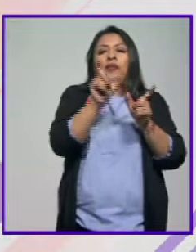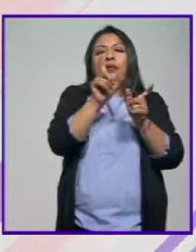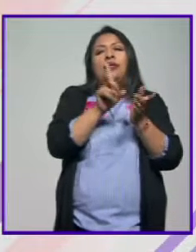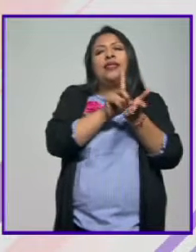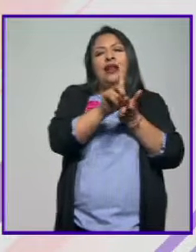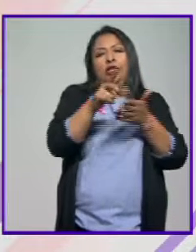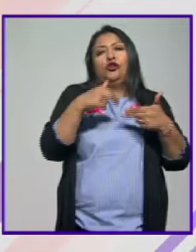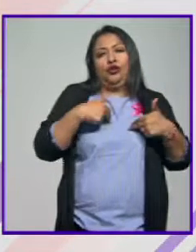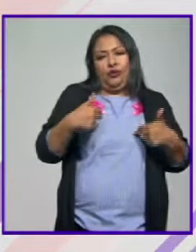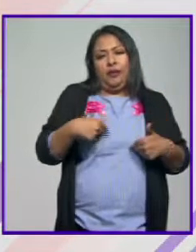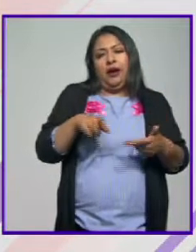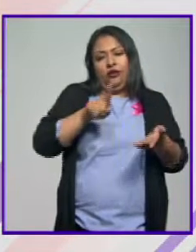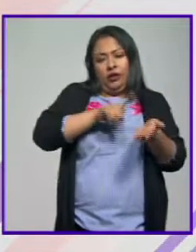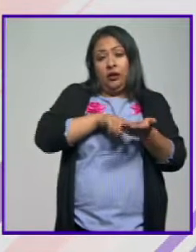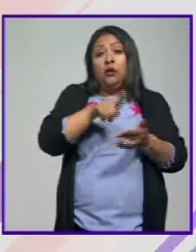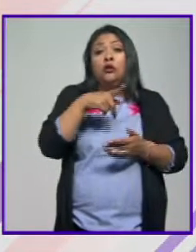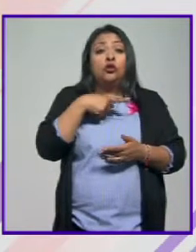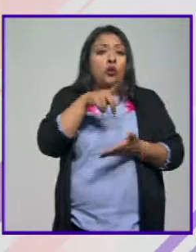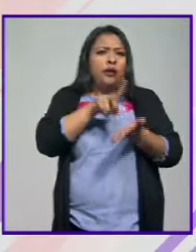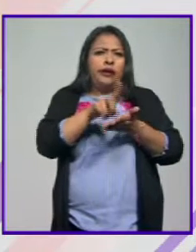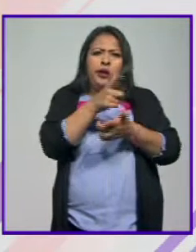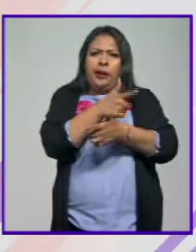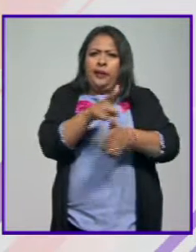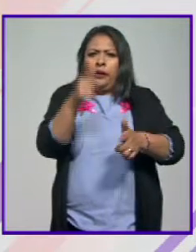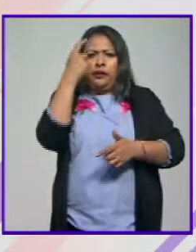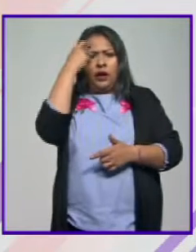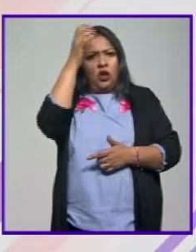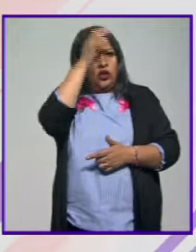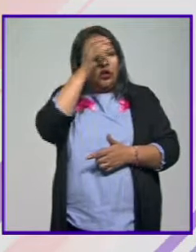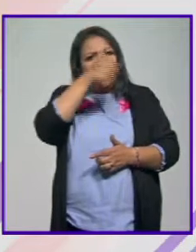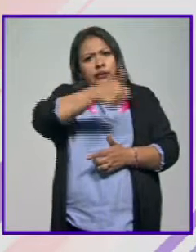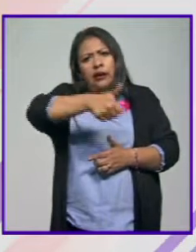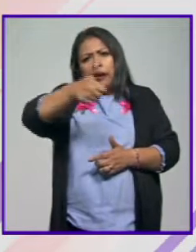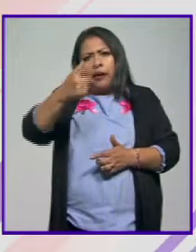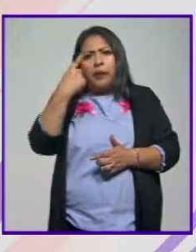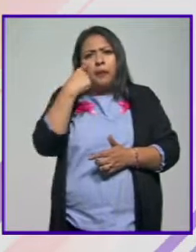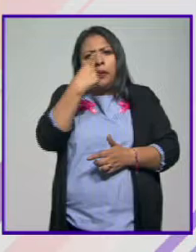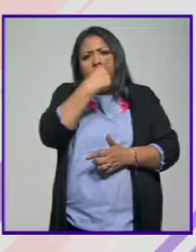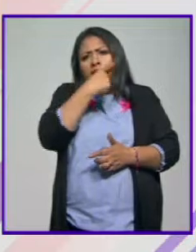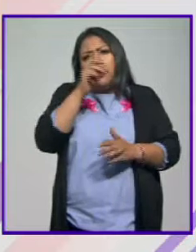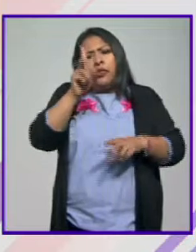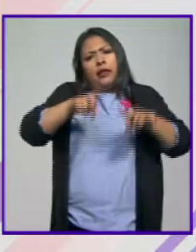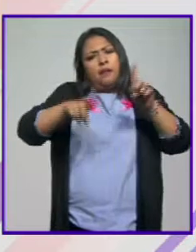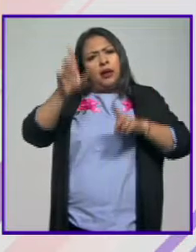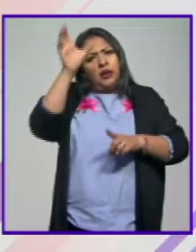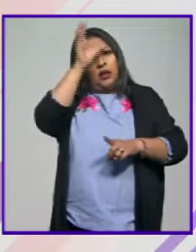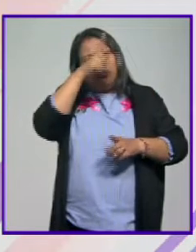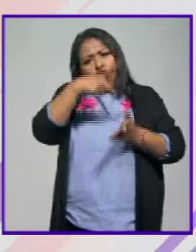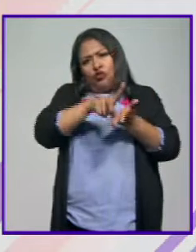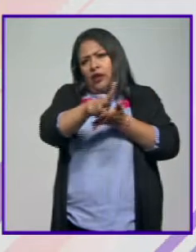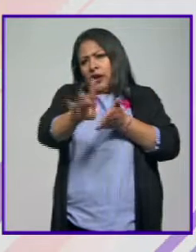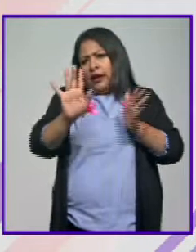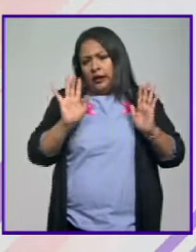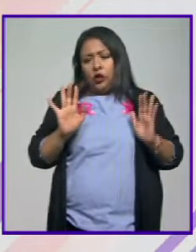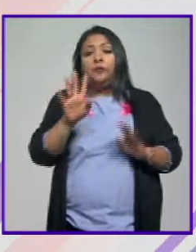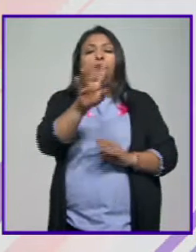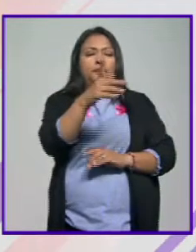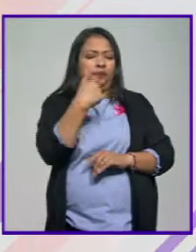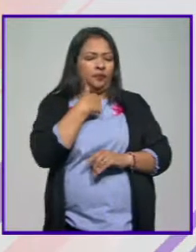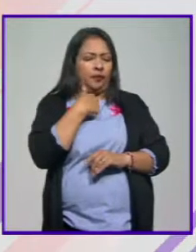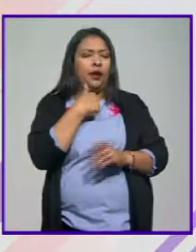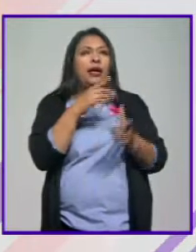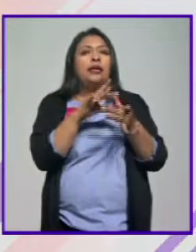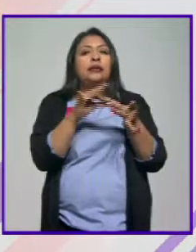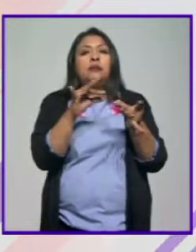humanos, y hay un derecho a la libertad de conciencia, que cada quien viva de acuerdo a su conciencia. un derecho humano. Maestro, lo que usted me está